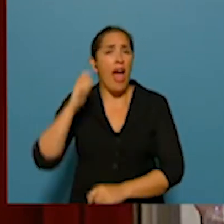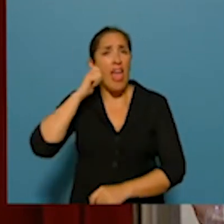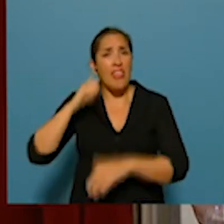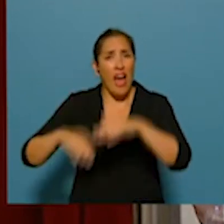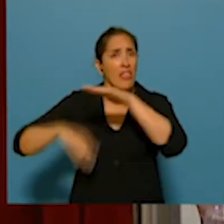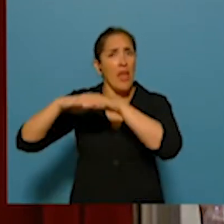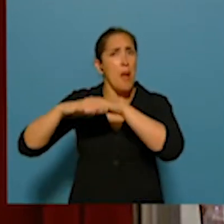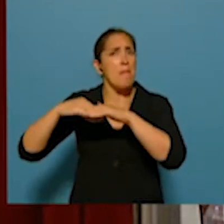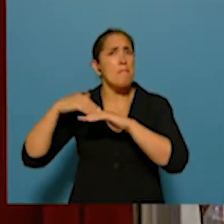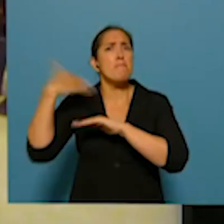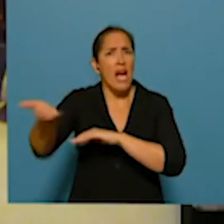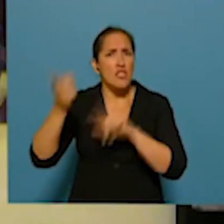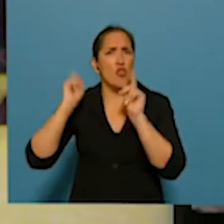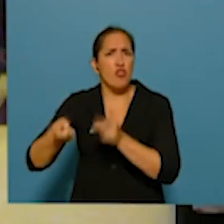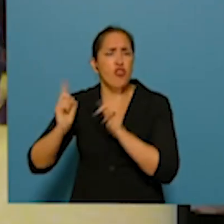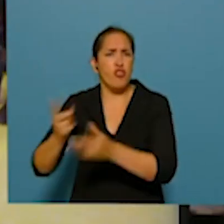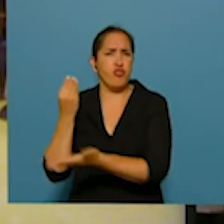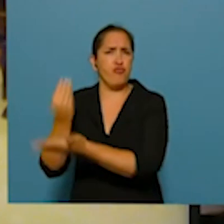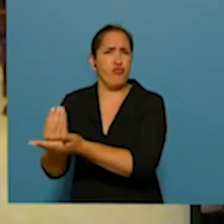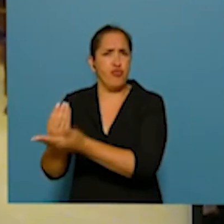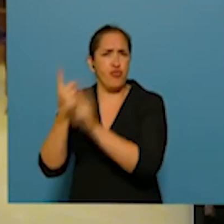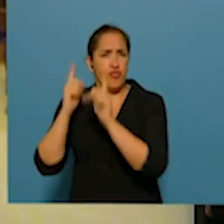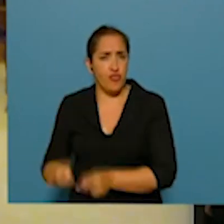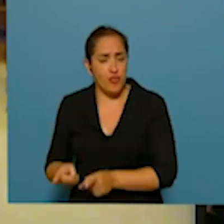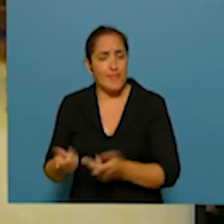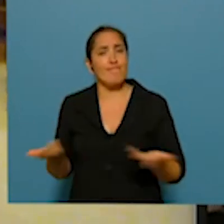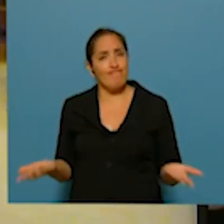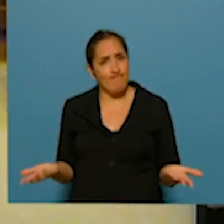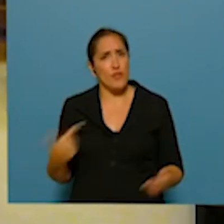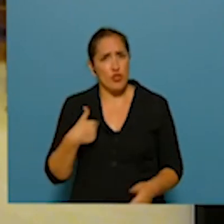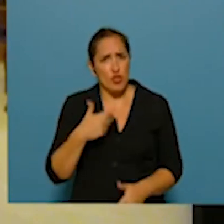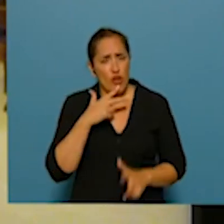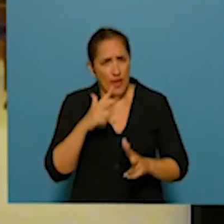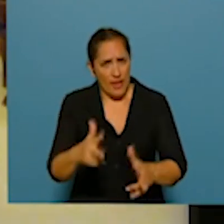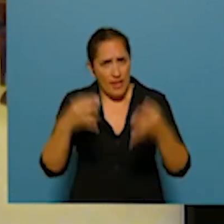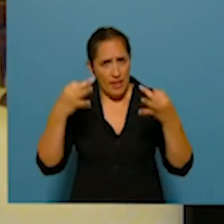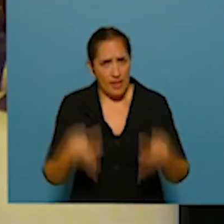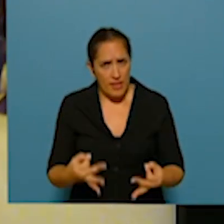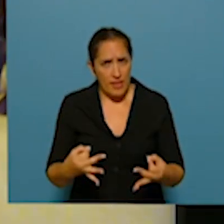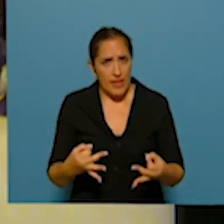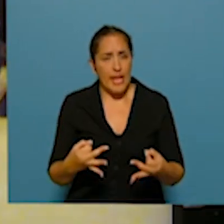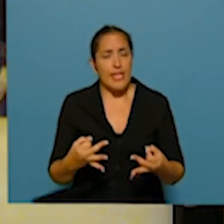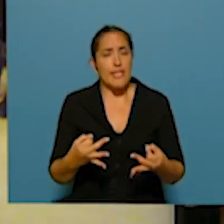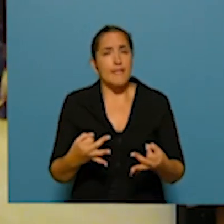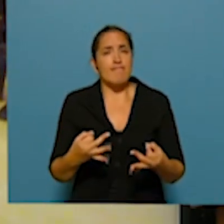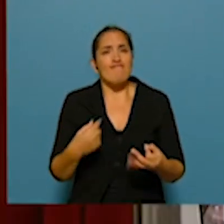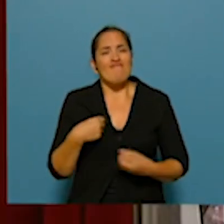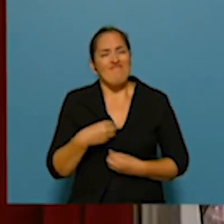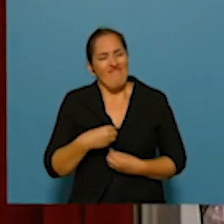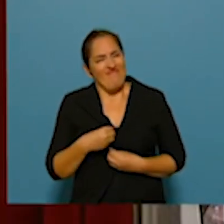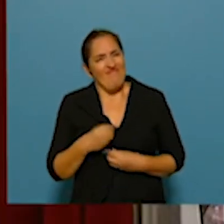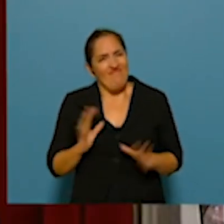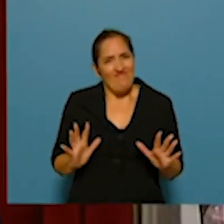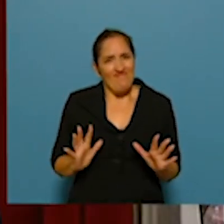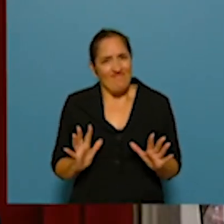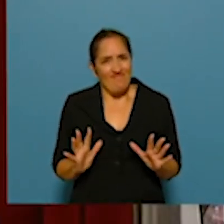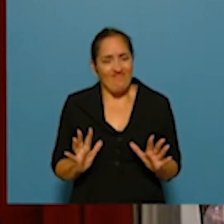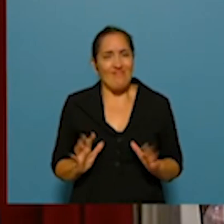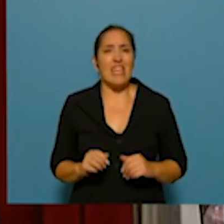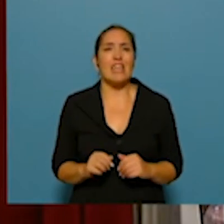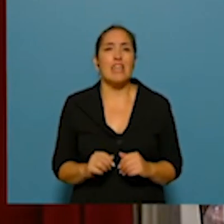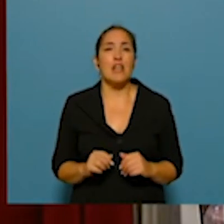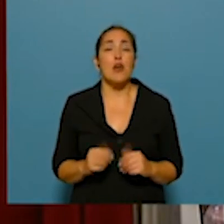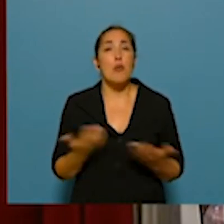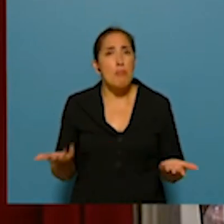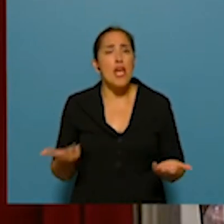edad que la Constitución impone. Admito que lo dicho me genera un espontáneo malestar. Pero